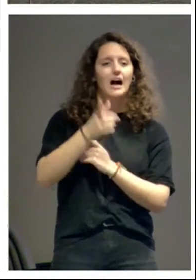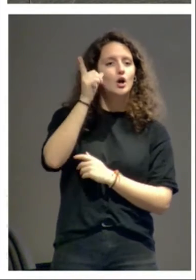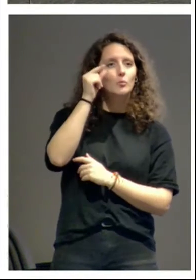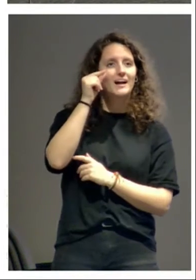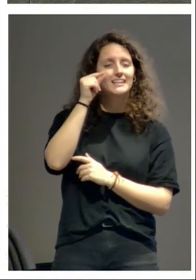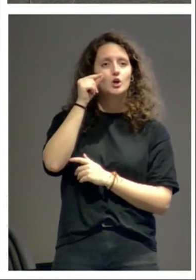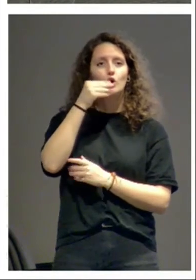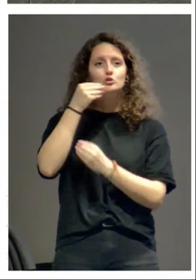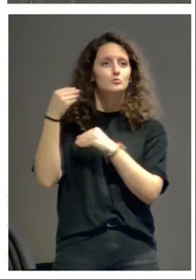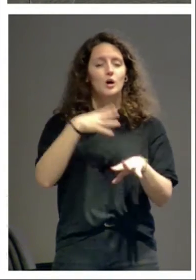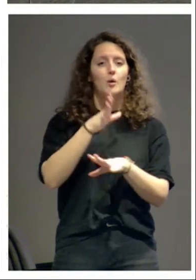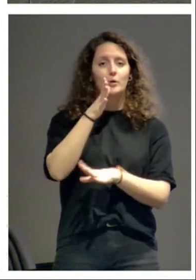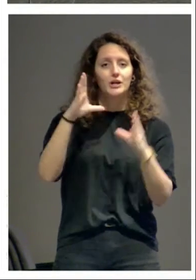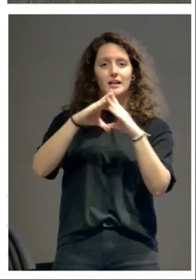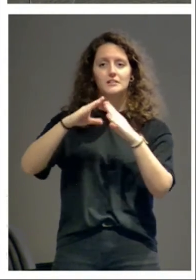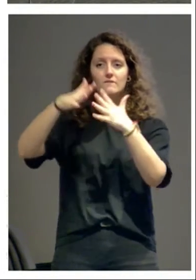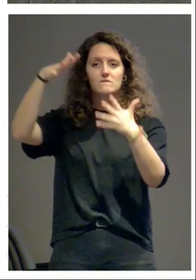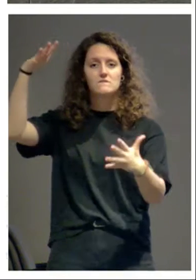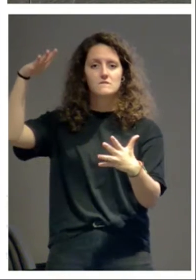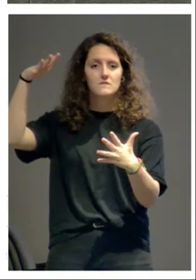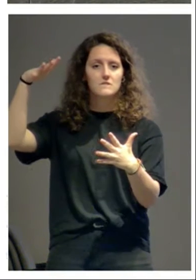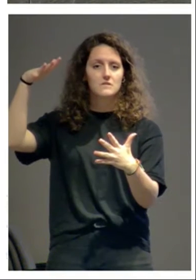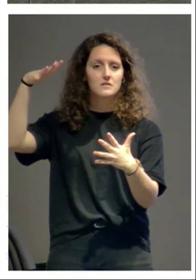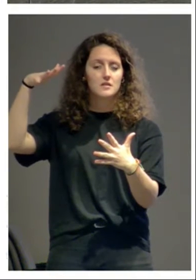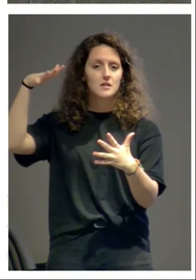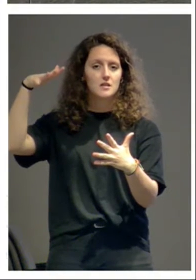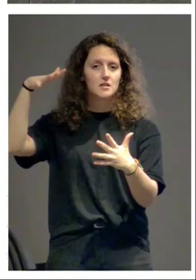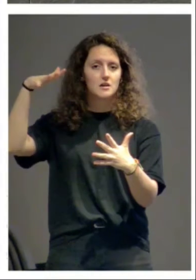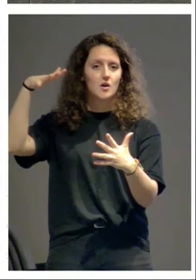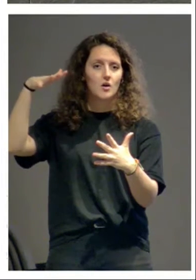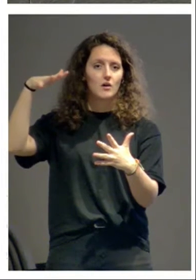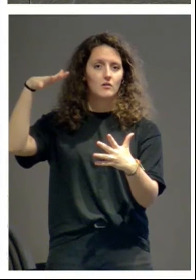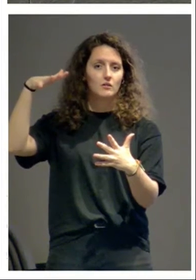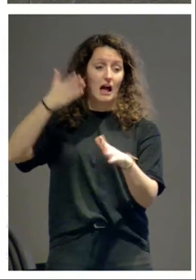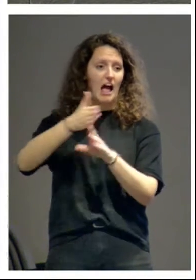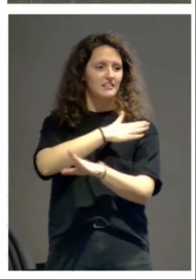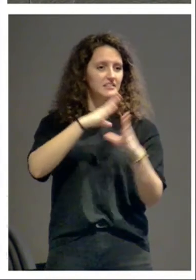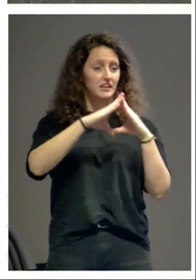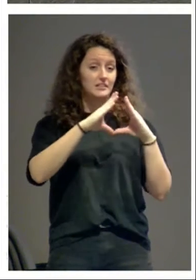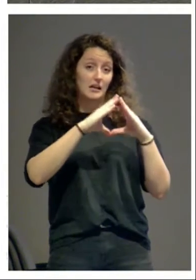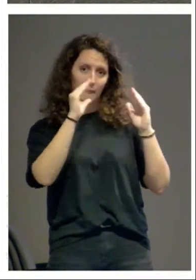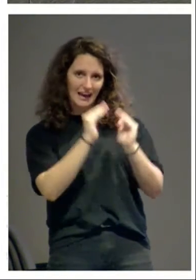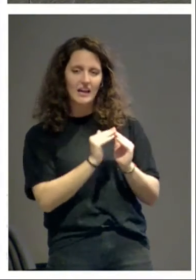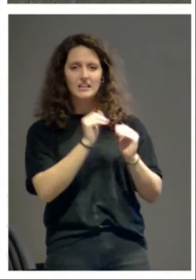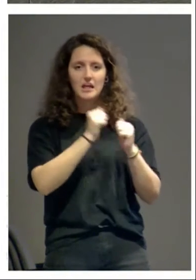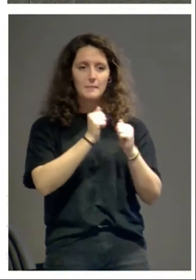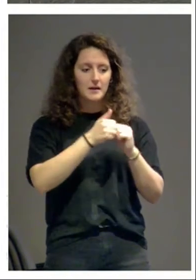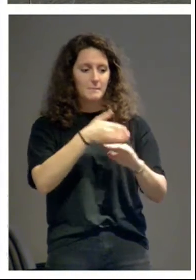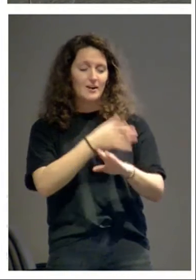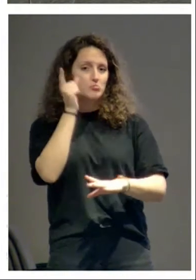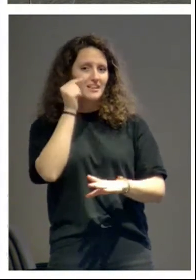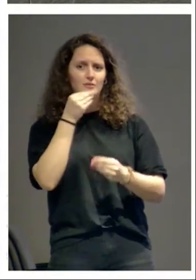sustituir con iglesias más grandes, iglesias más pequeñas de piedra prerrománicas.